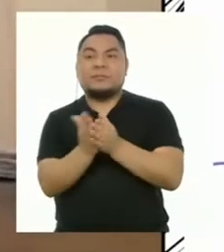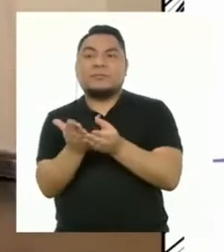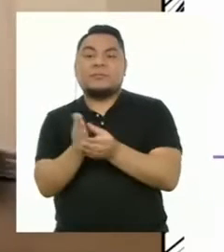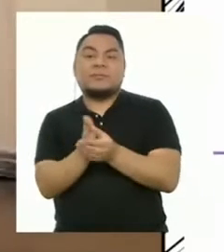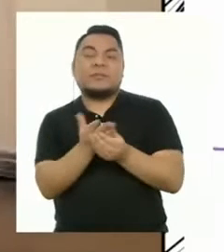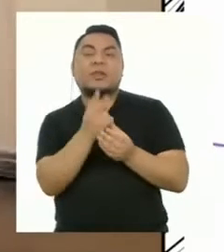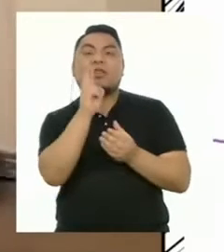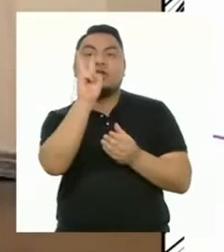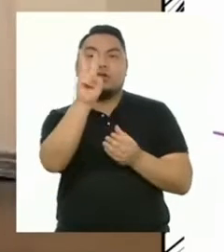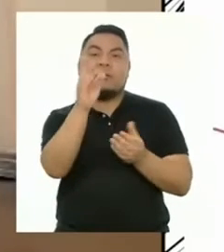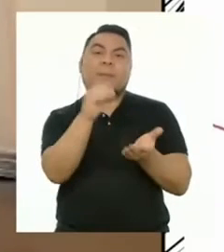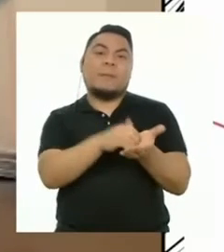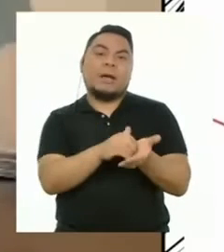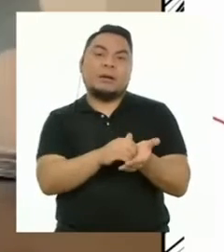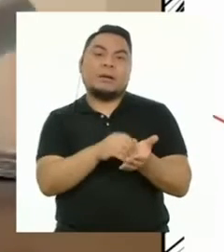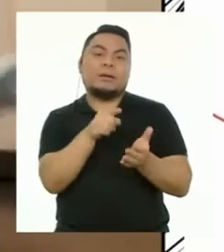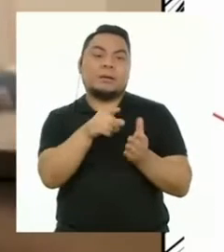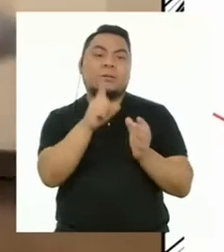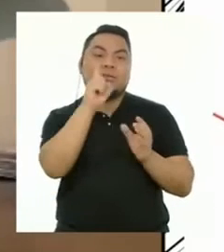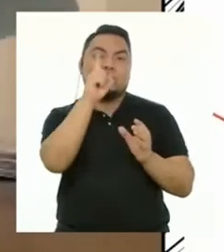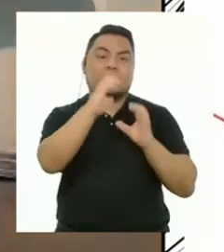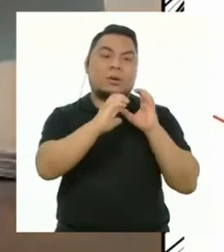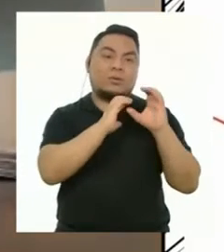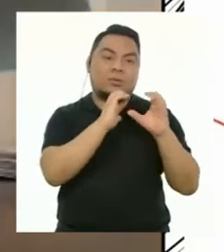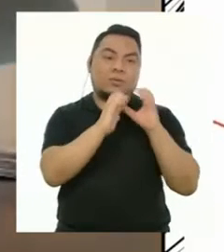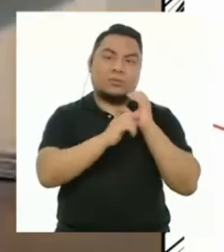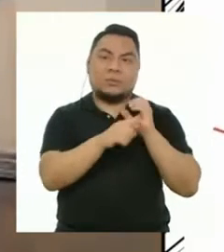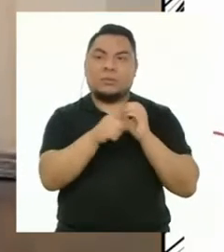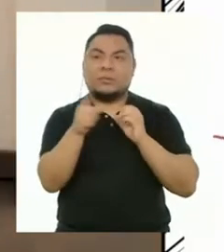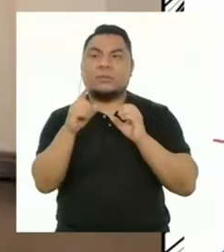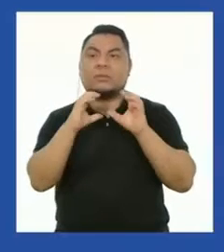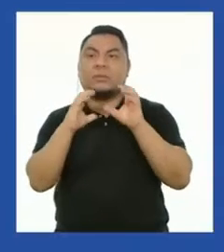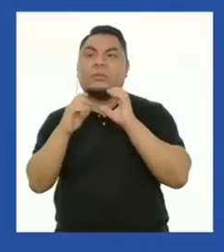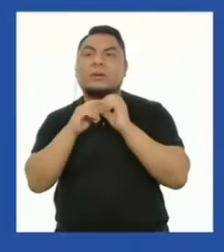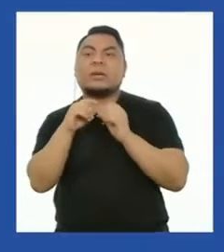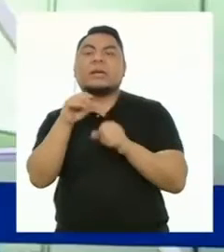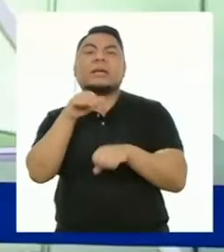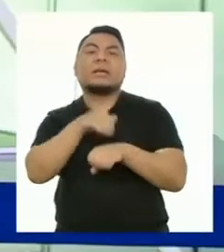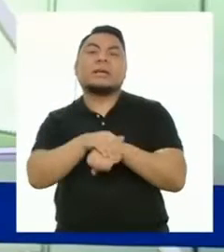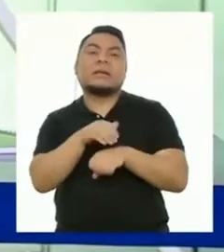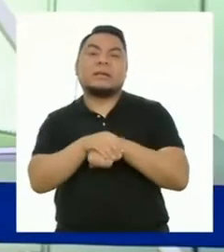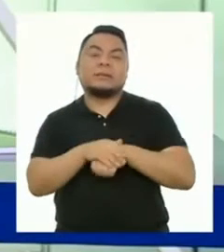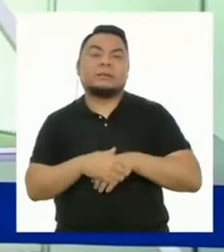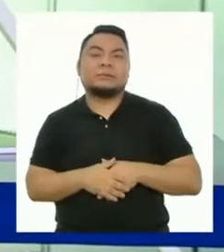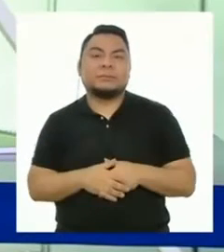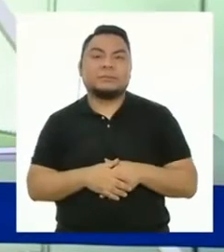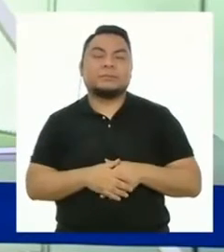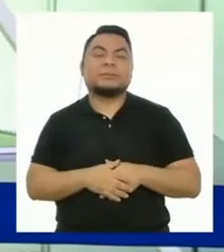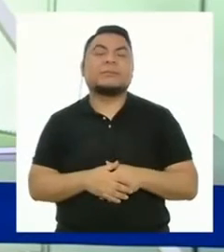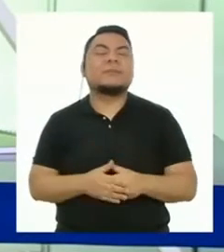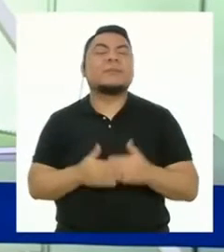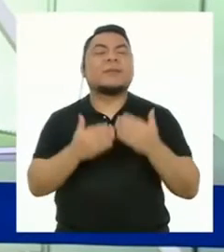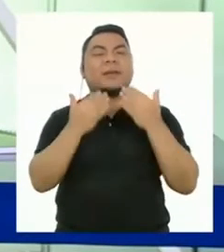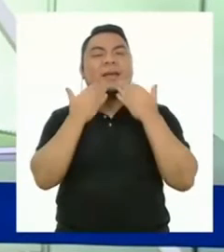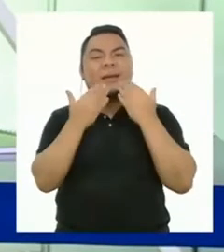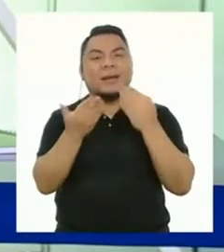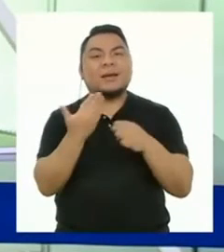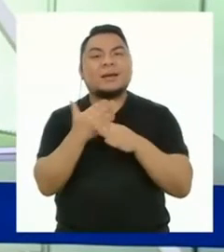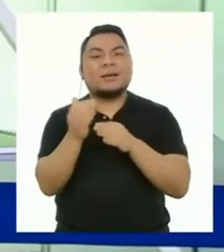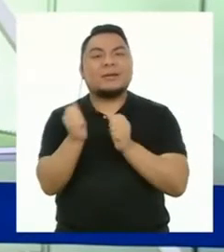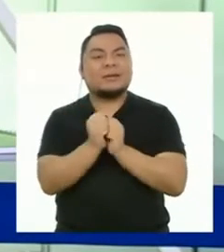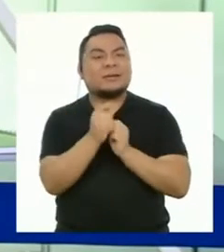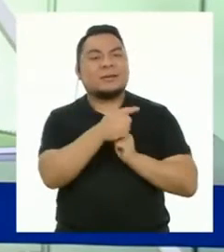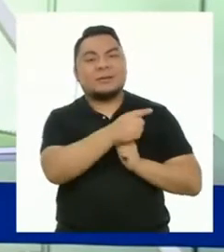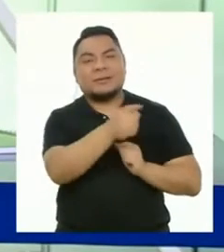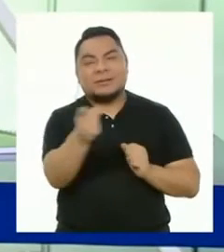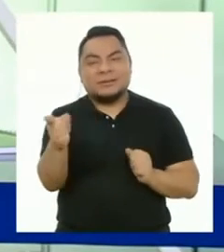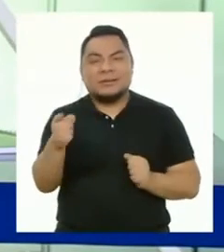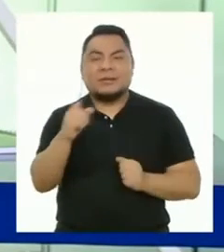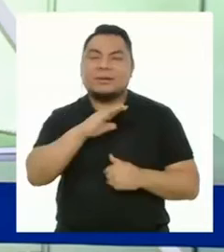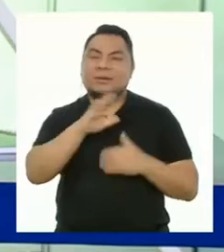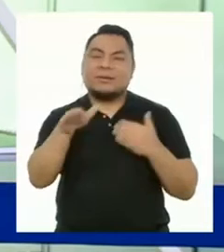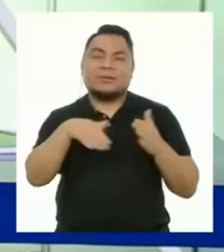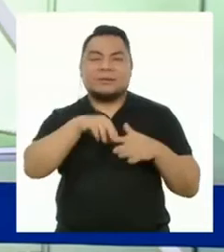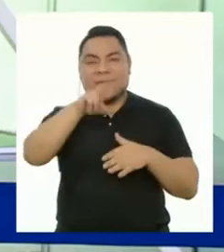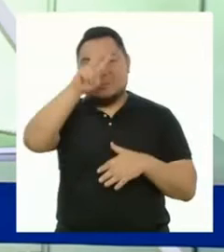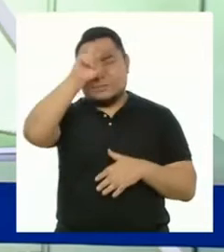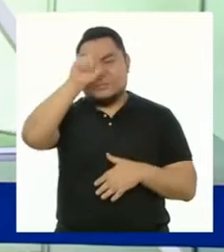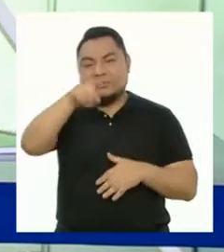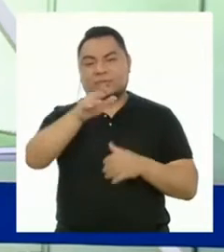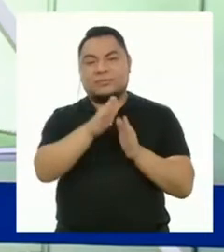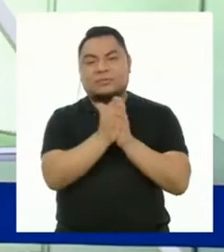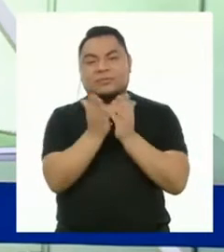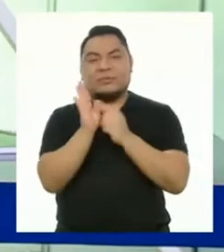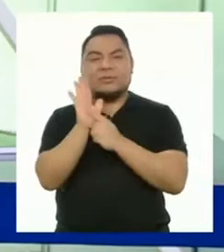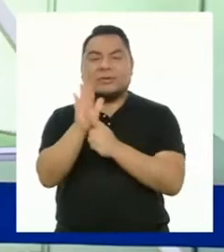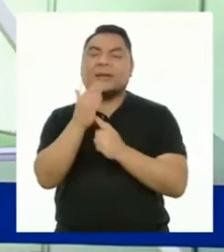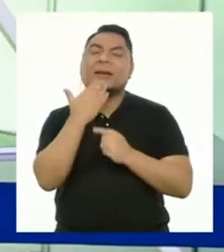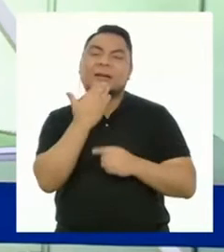folios. En el que uno es comunicación y el otro es inglés. Gracias por compartir con las chicas y los chicos de todo el Perú